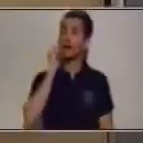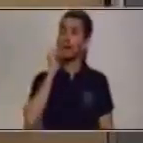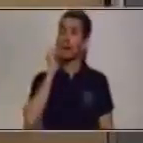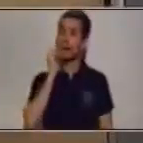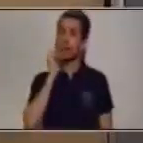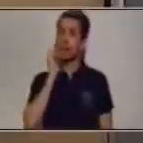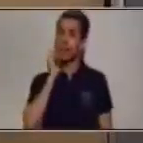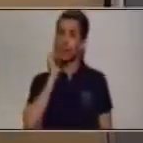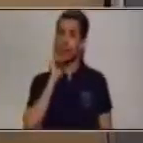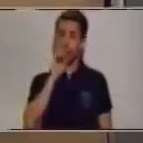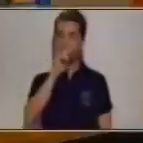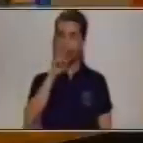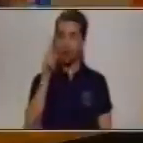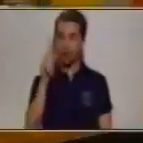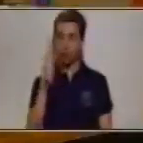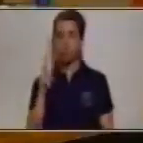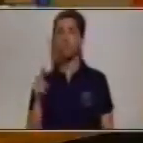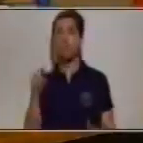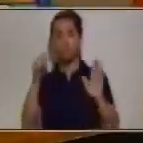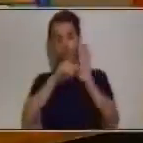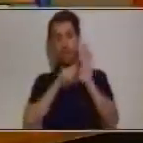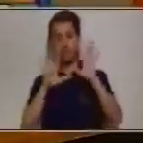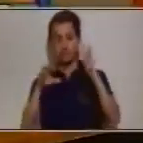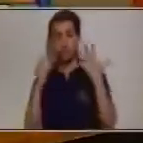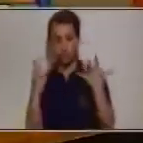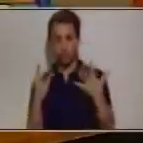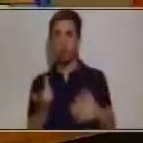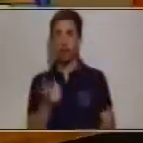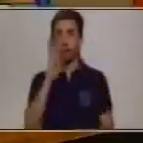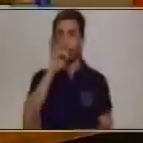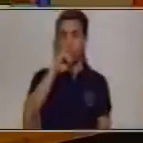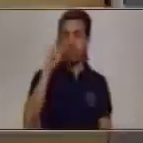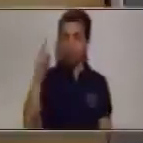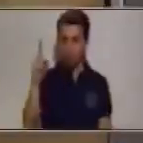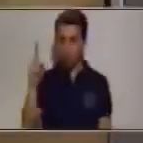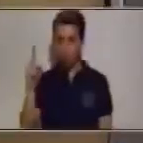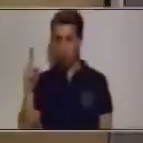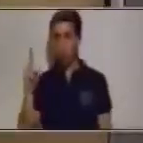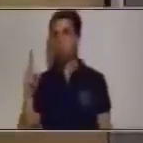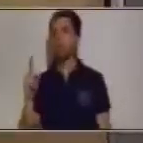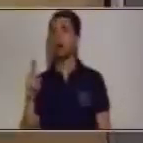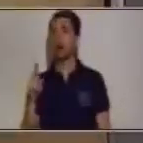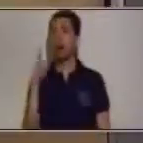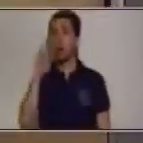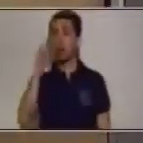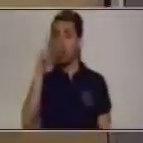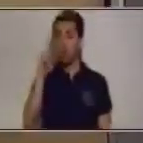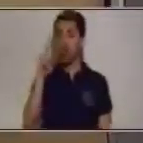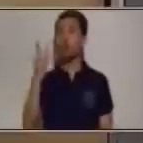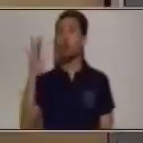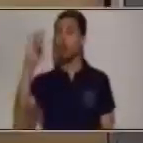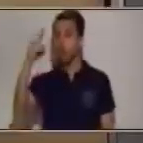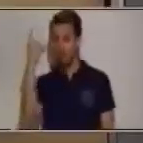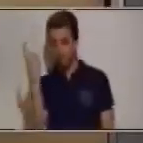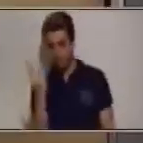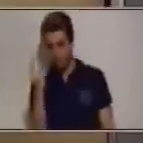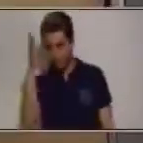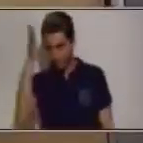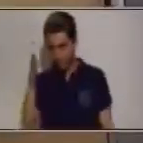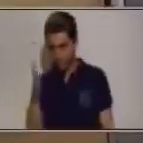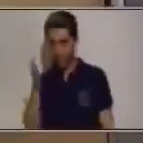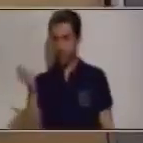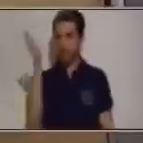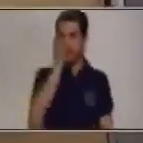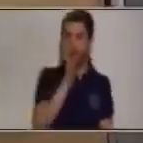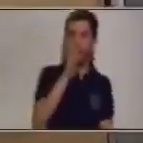dieciocho. ¿Sí se puede? ¿Sí se puede? Claro que sí, porque de lo que habíamos hablado